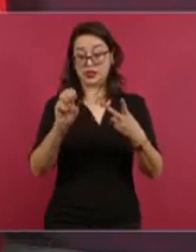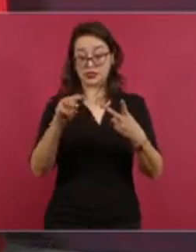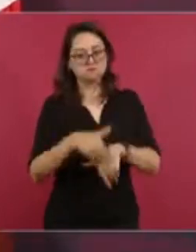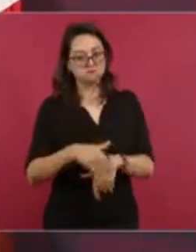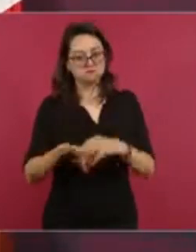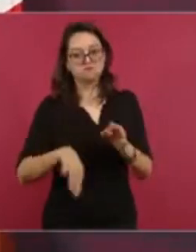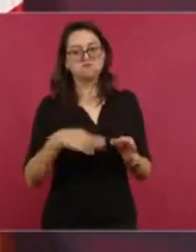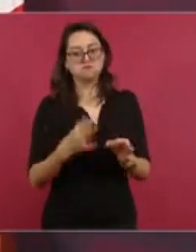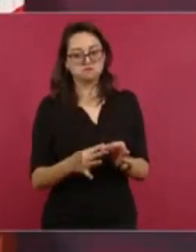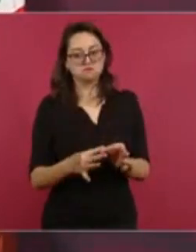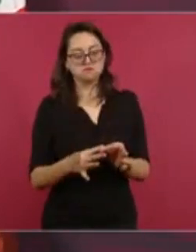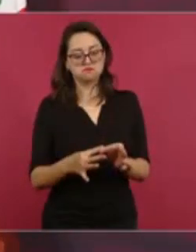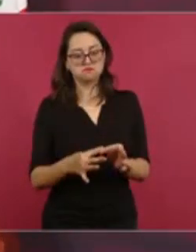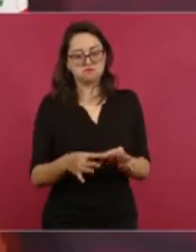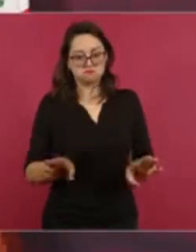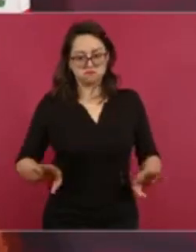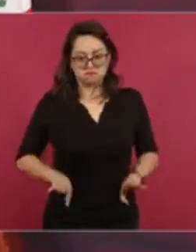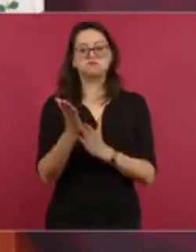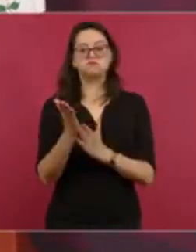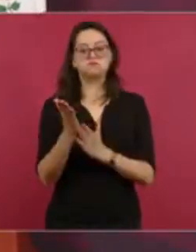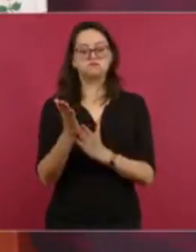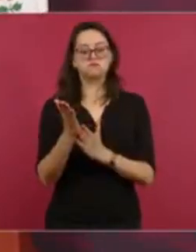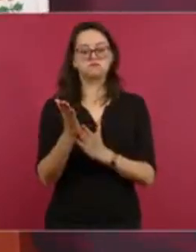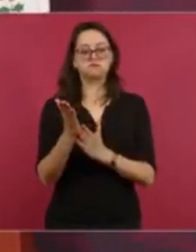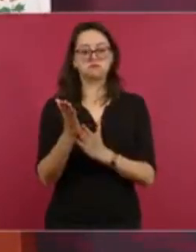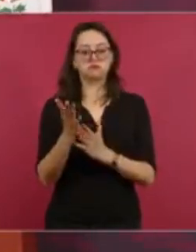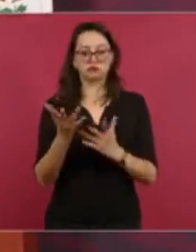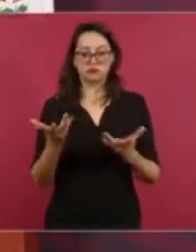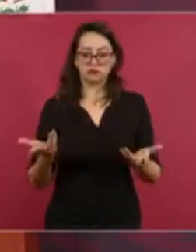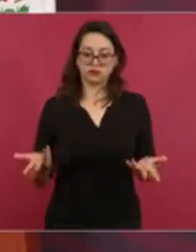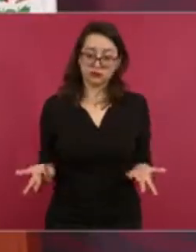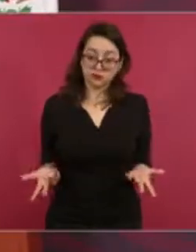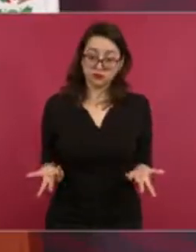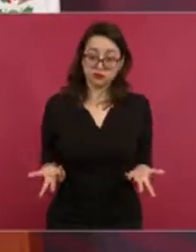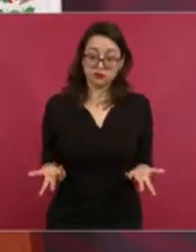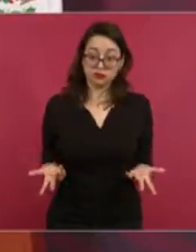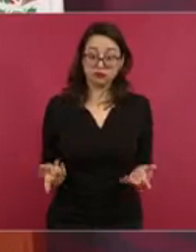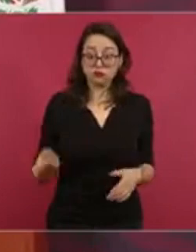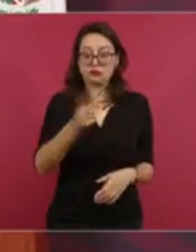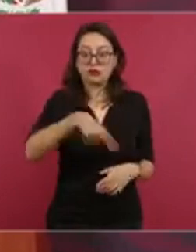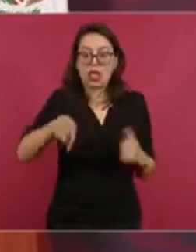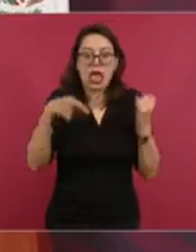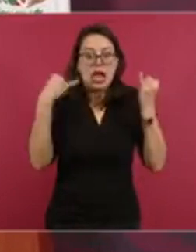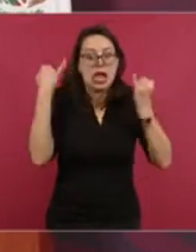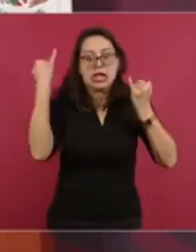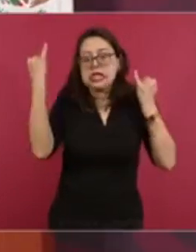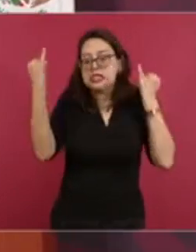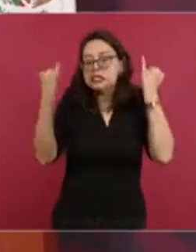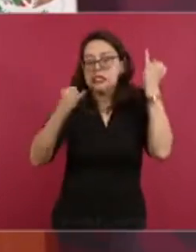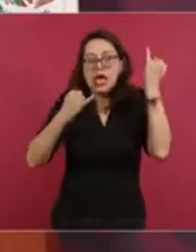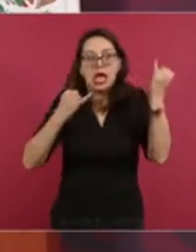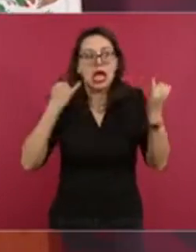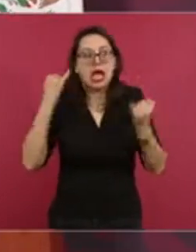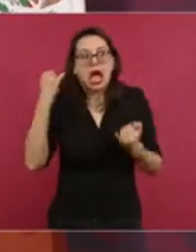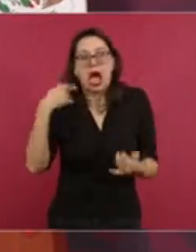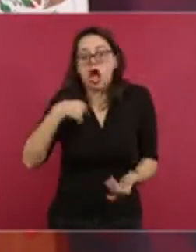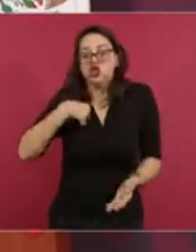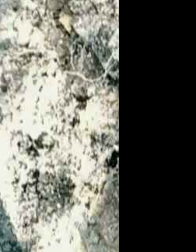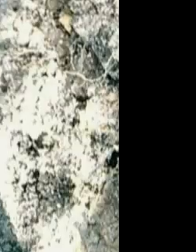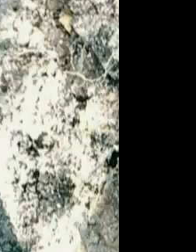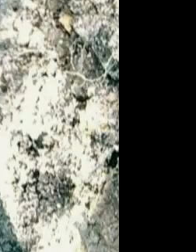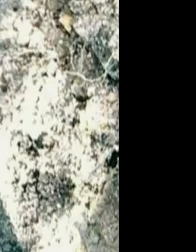de las circunstancias. Han actuado con rectitud. Entonces, esa desconfianza no tiene